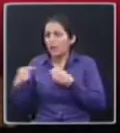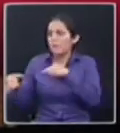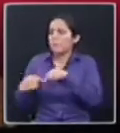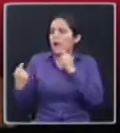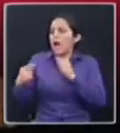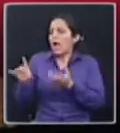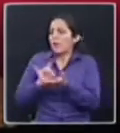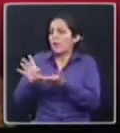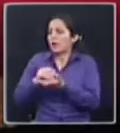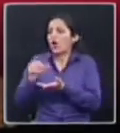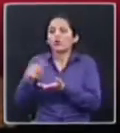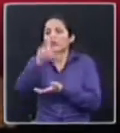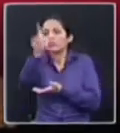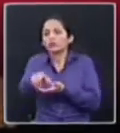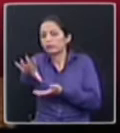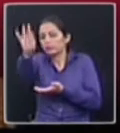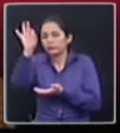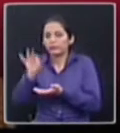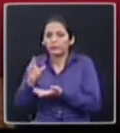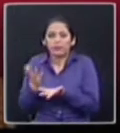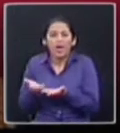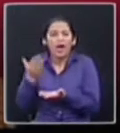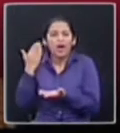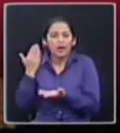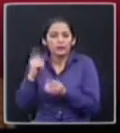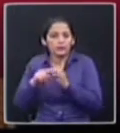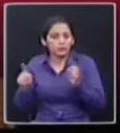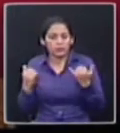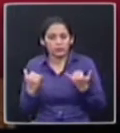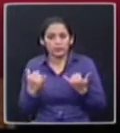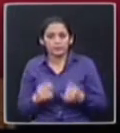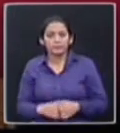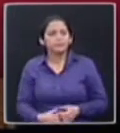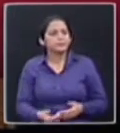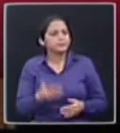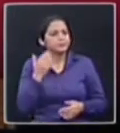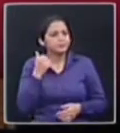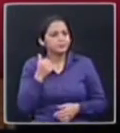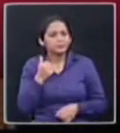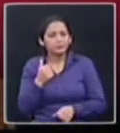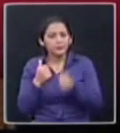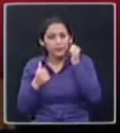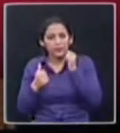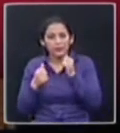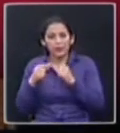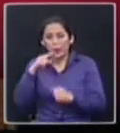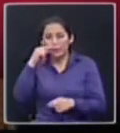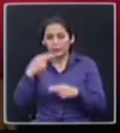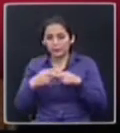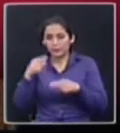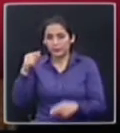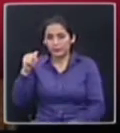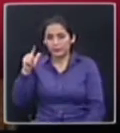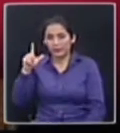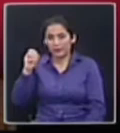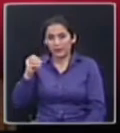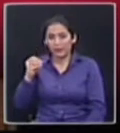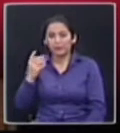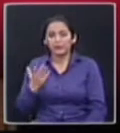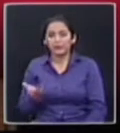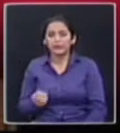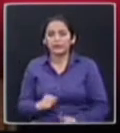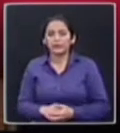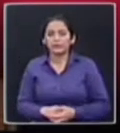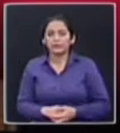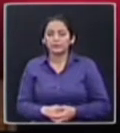exfiscal general del Estado, Galo Chiribuga, que ayer fue a comparecer en la comisión correspondiente de la Asamblea Nacional, se generó una intensa actividad,